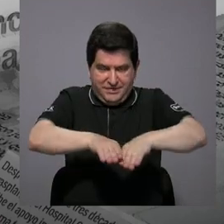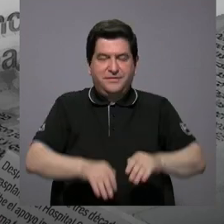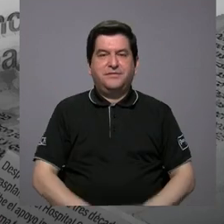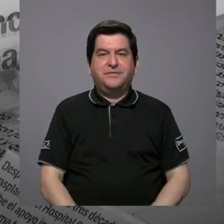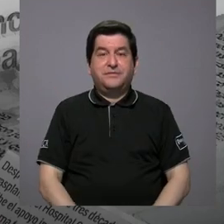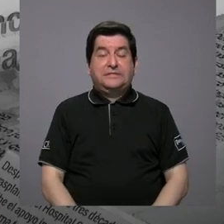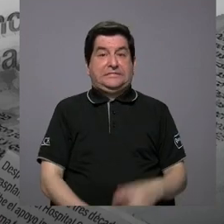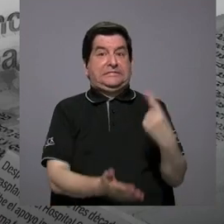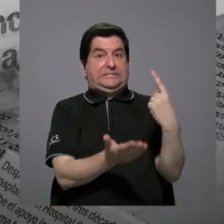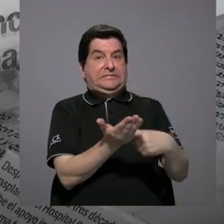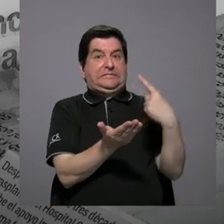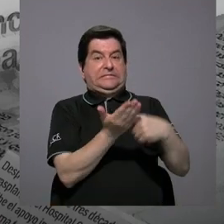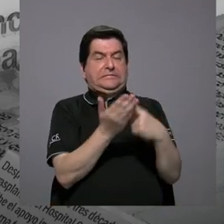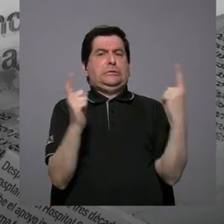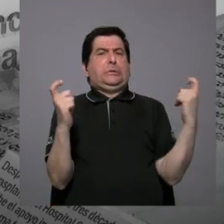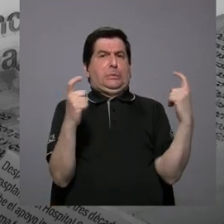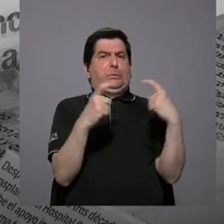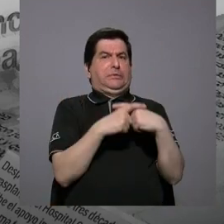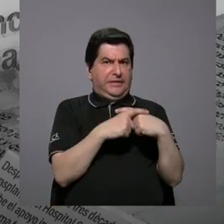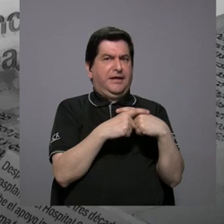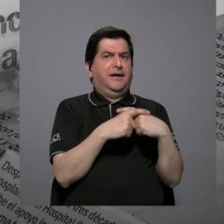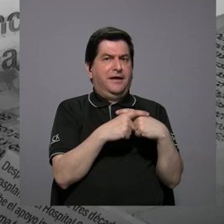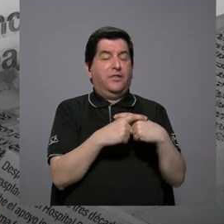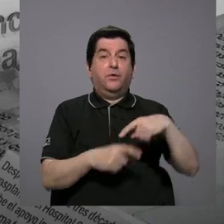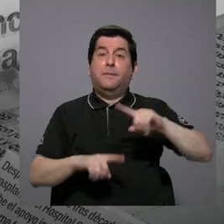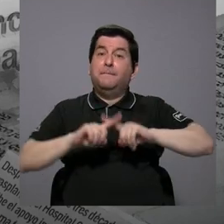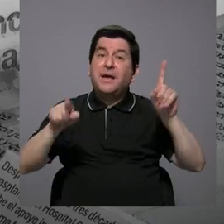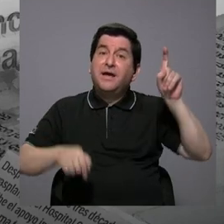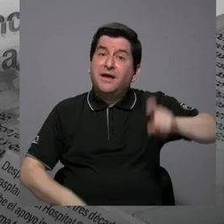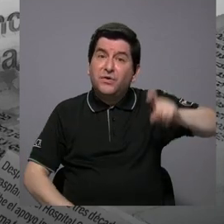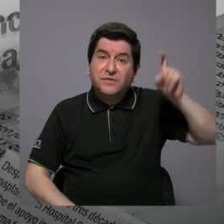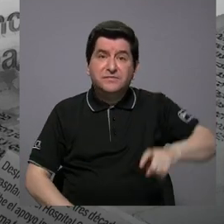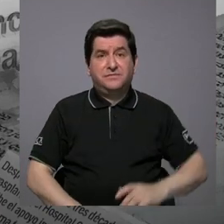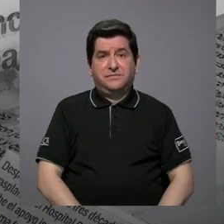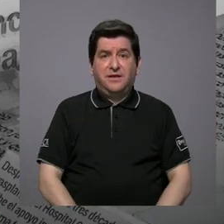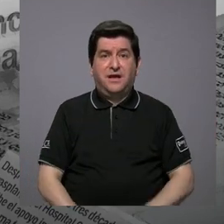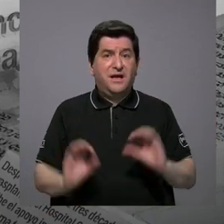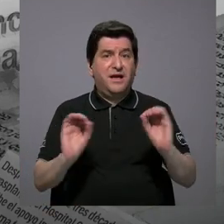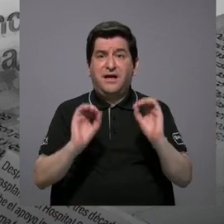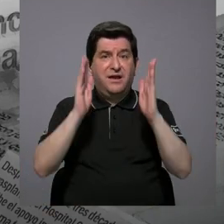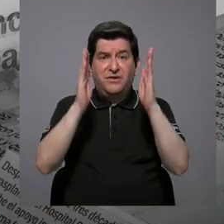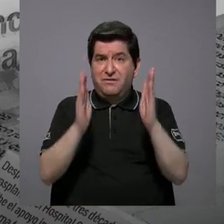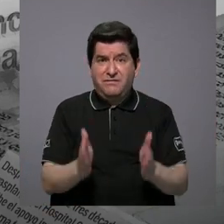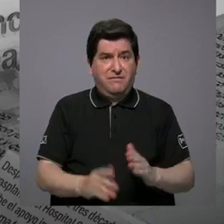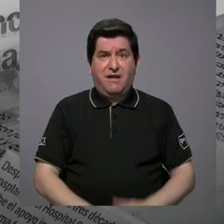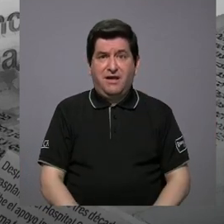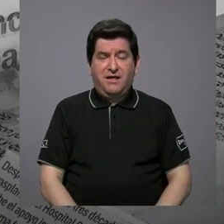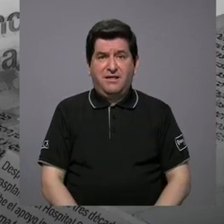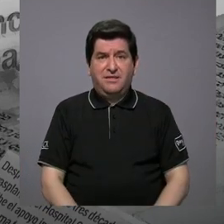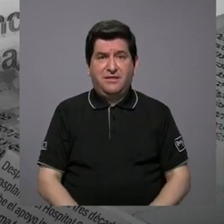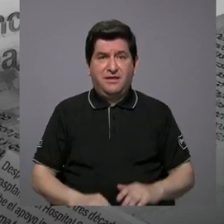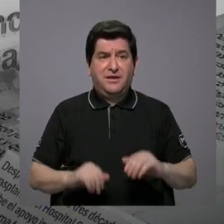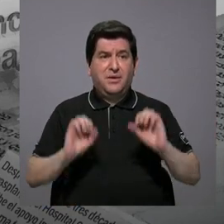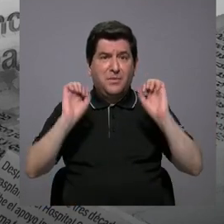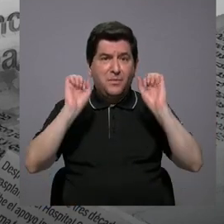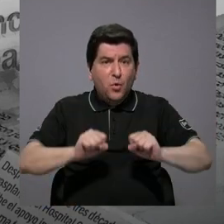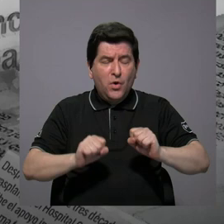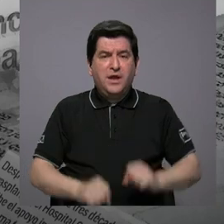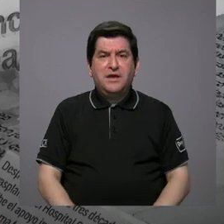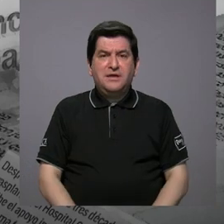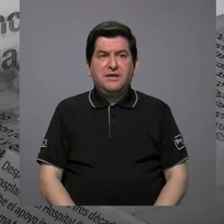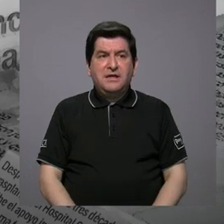polémico, complejo, necesario, porque nadie puede vivir sin que le